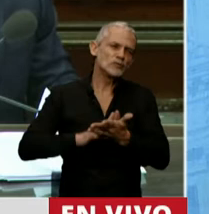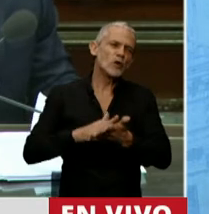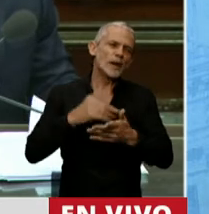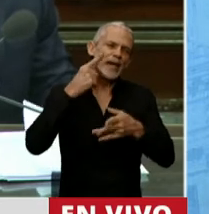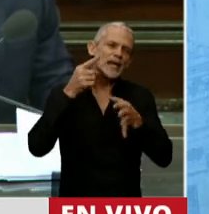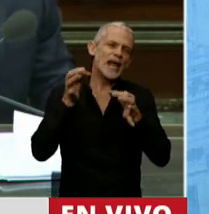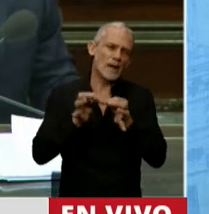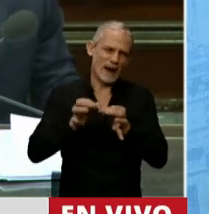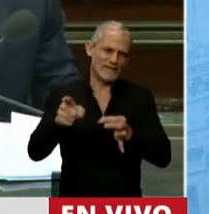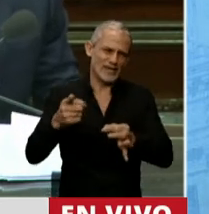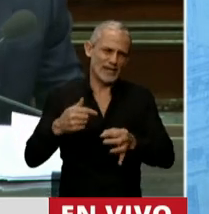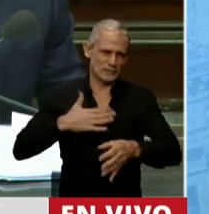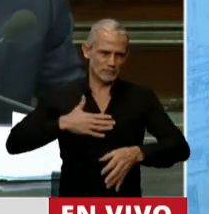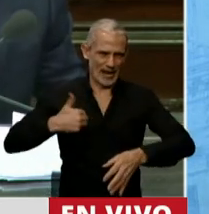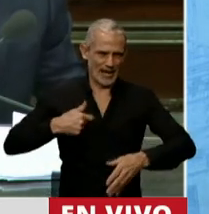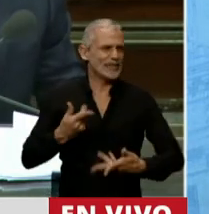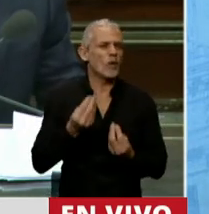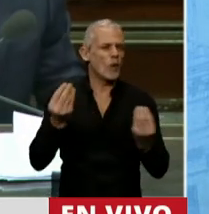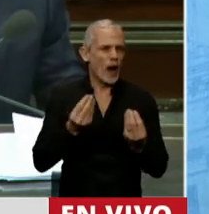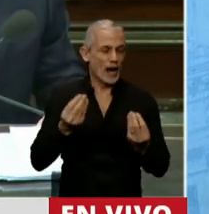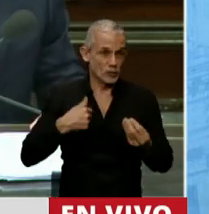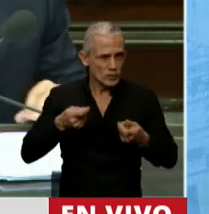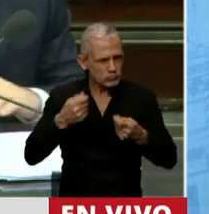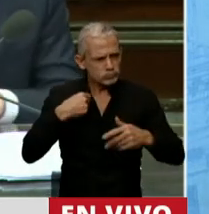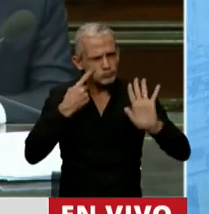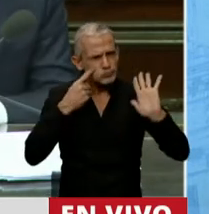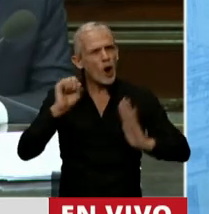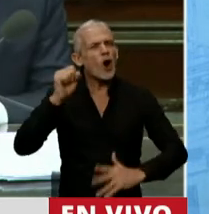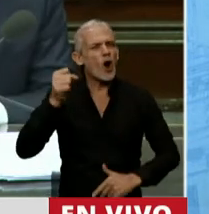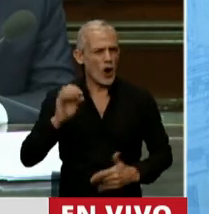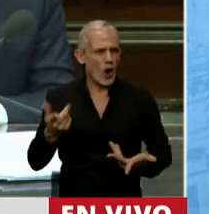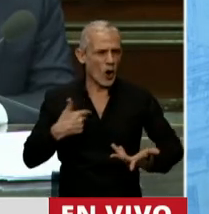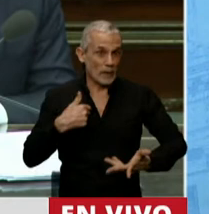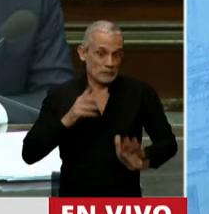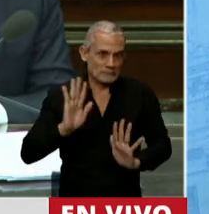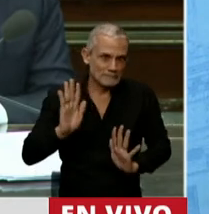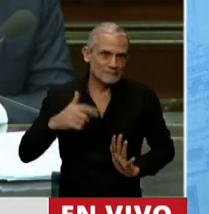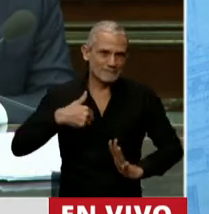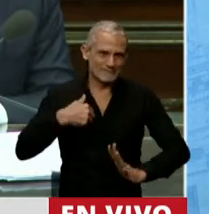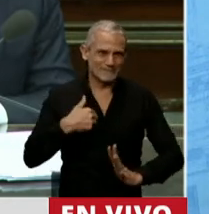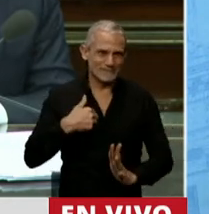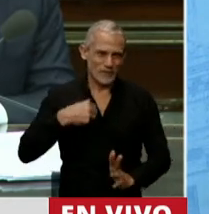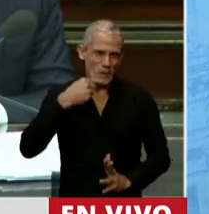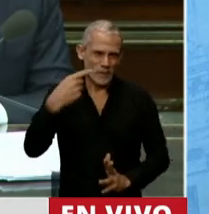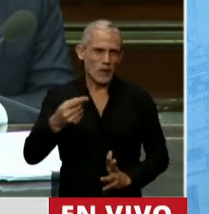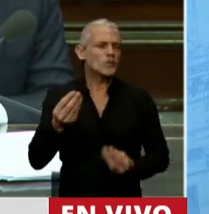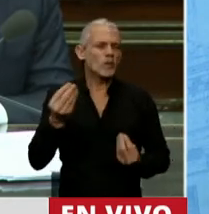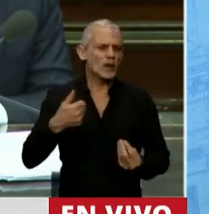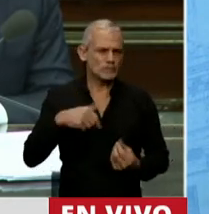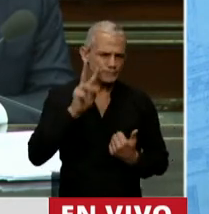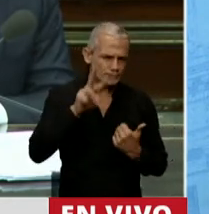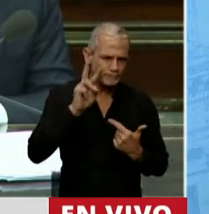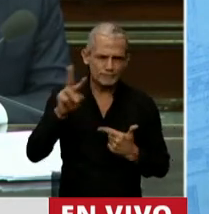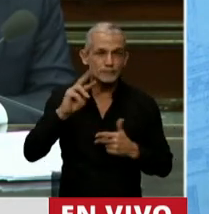nuestra isla. Insisto, conozco la posición, pero tiene que ver con esto, porque yo veo